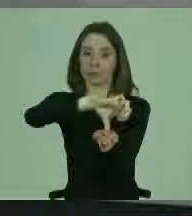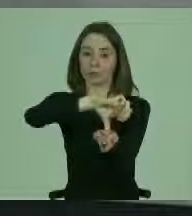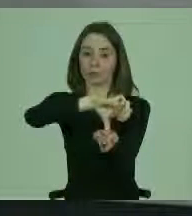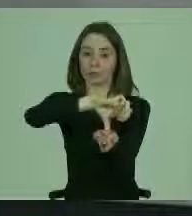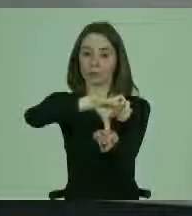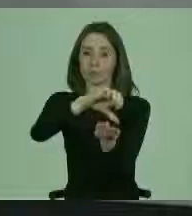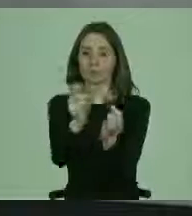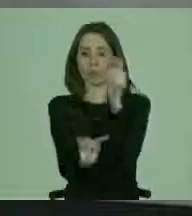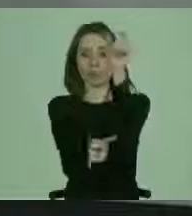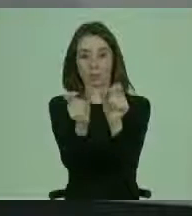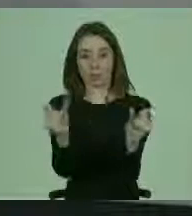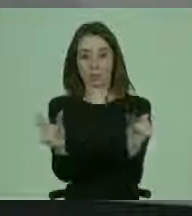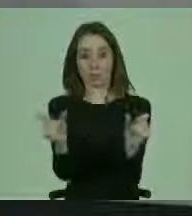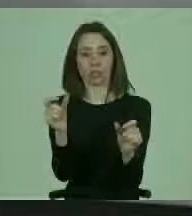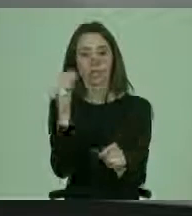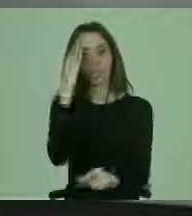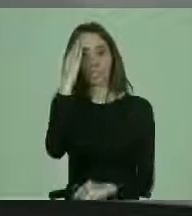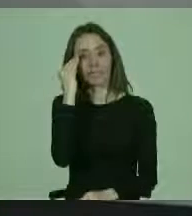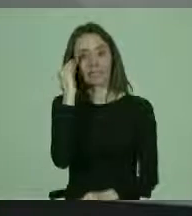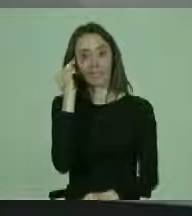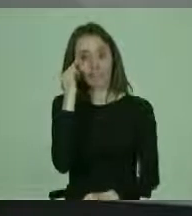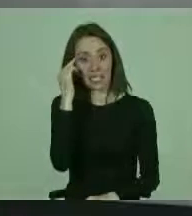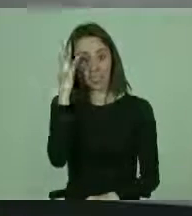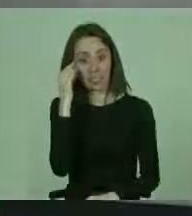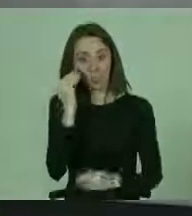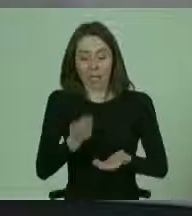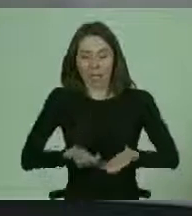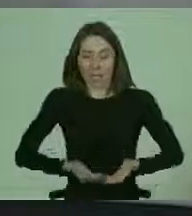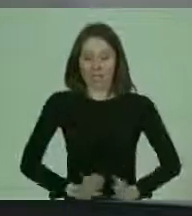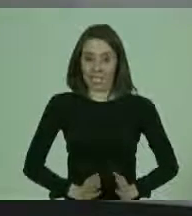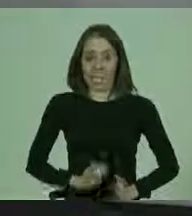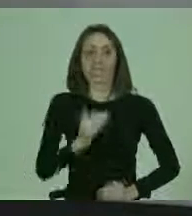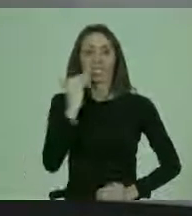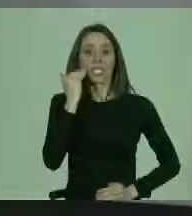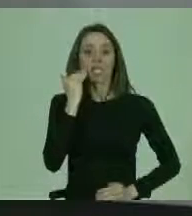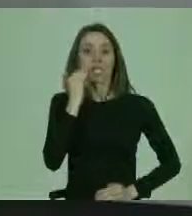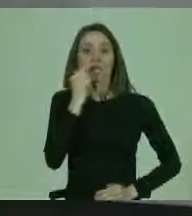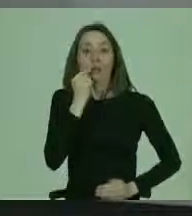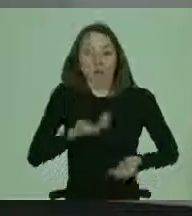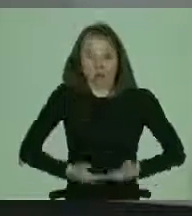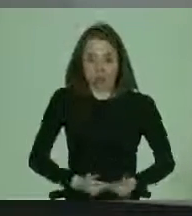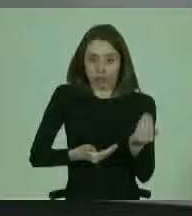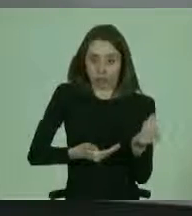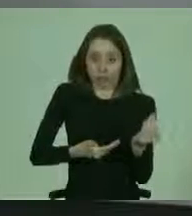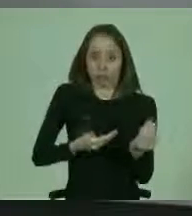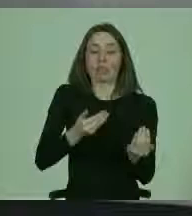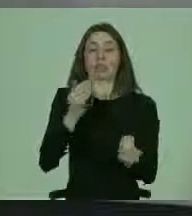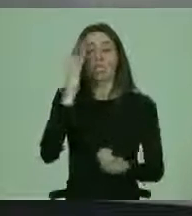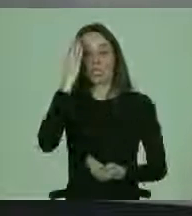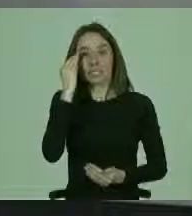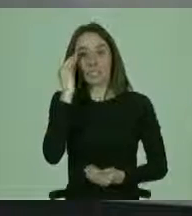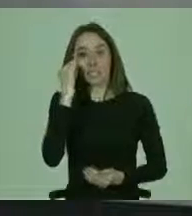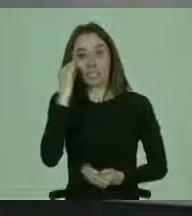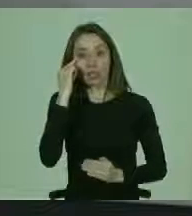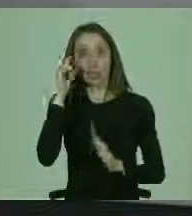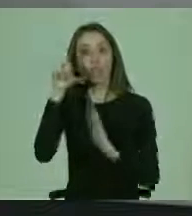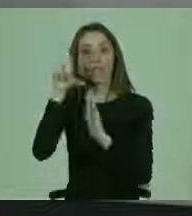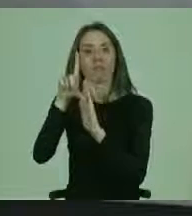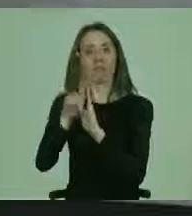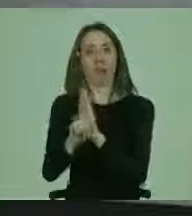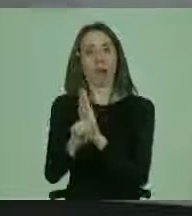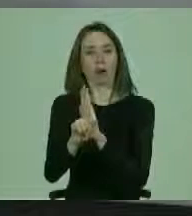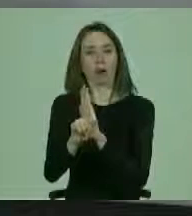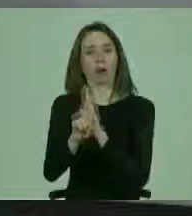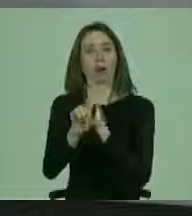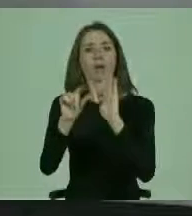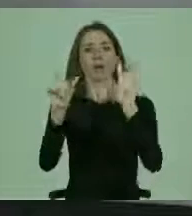las personas con síndrome de Down, los nacimientos de niños con síndrome de Down, disminuyeron en un lapso